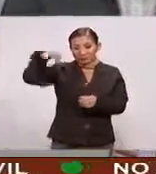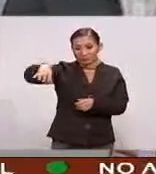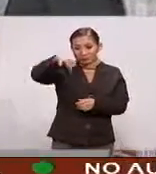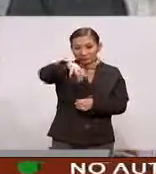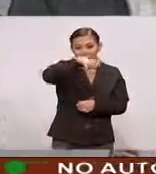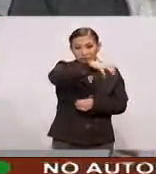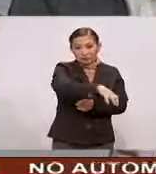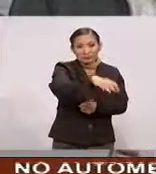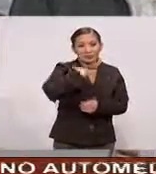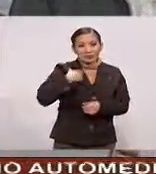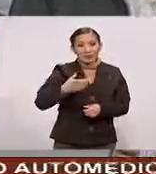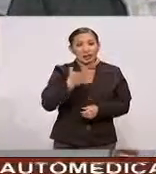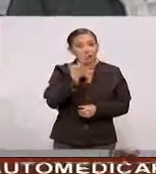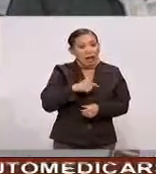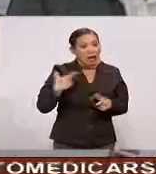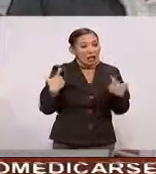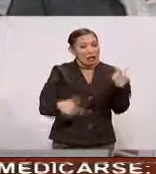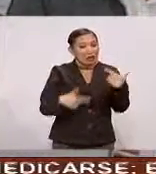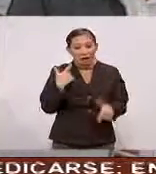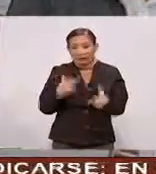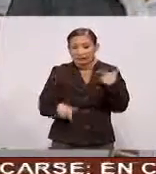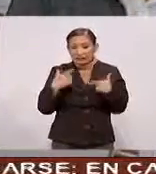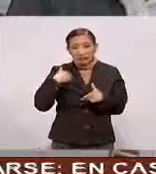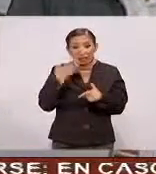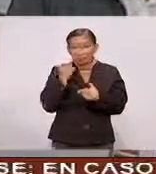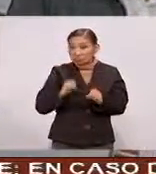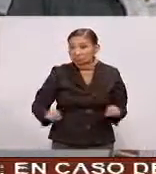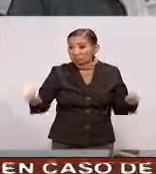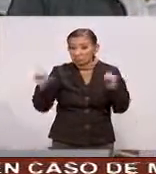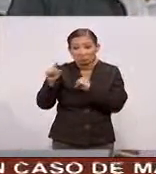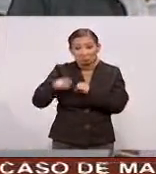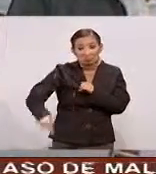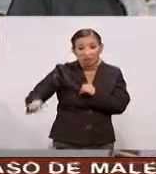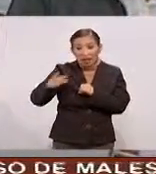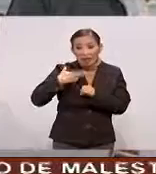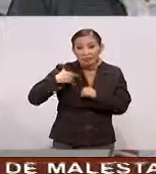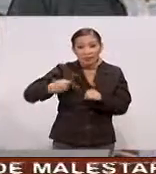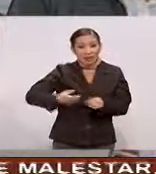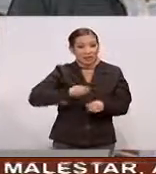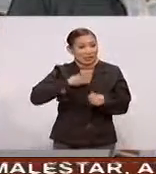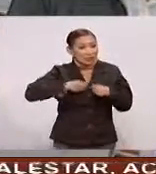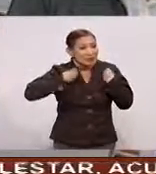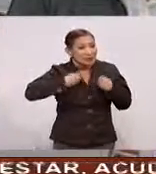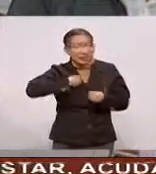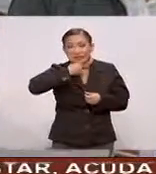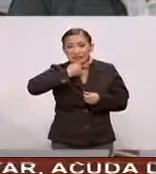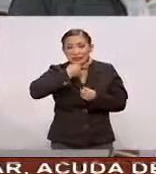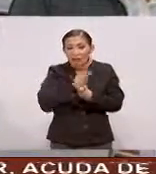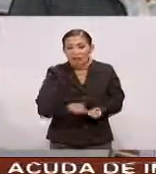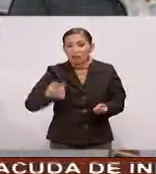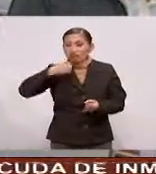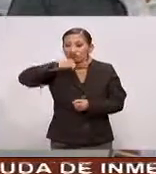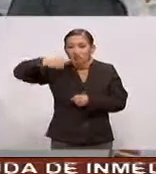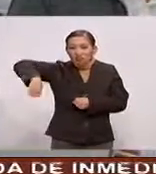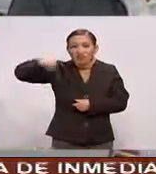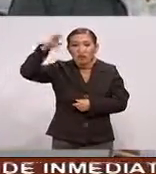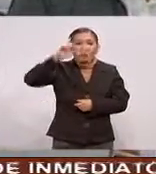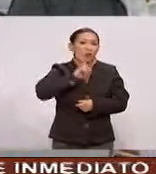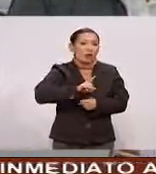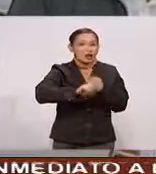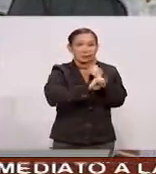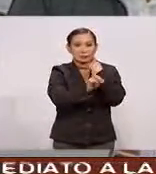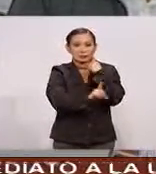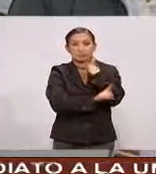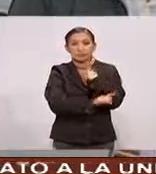En donde no hay leche En donde la leche Está ausente De la dieta De las niñas De los niños De los adultos mayores De las mujeres